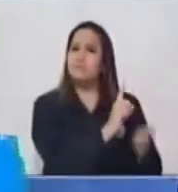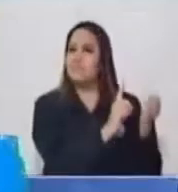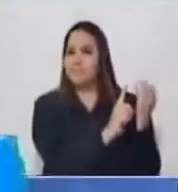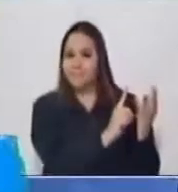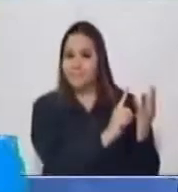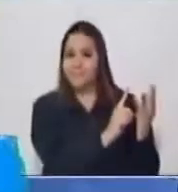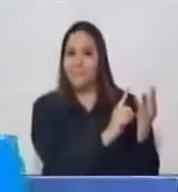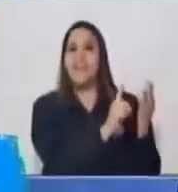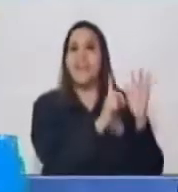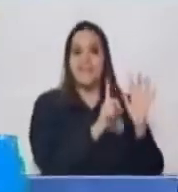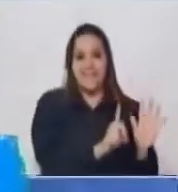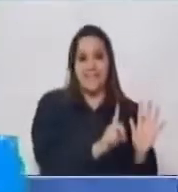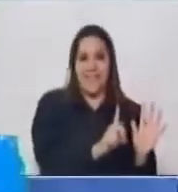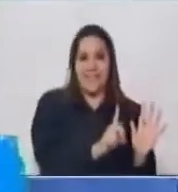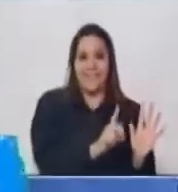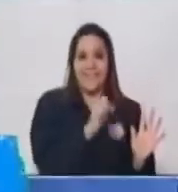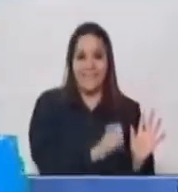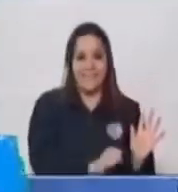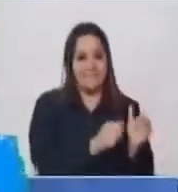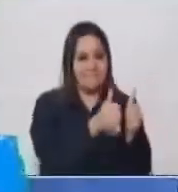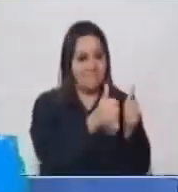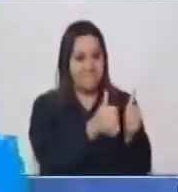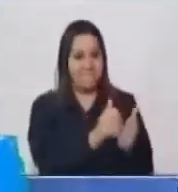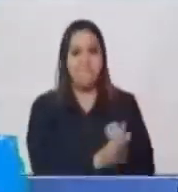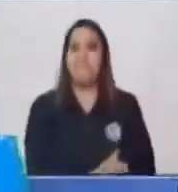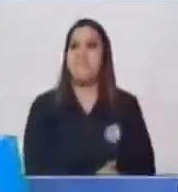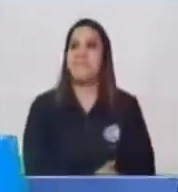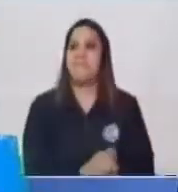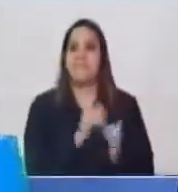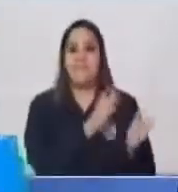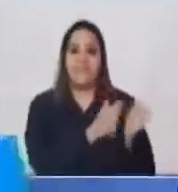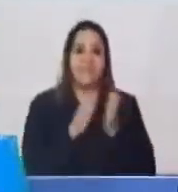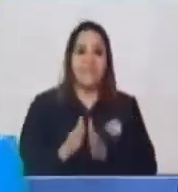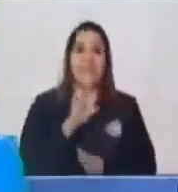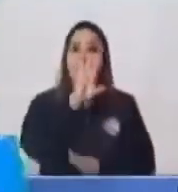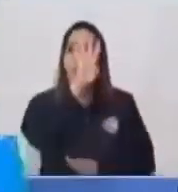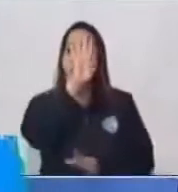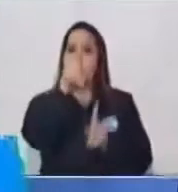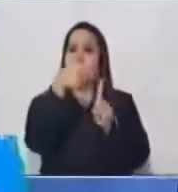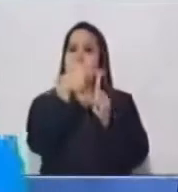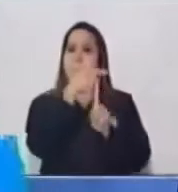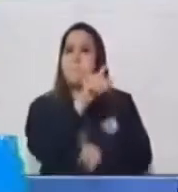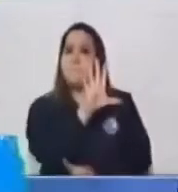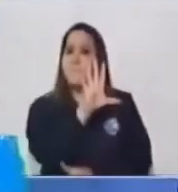6 Muy bien 4 más 5